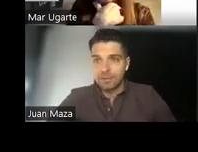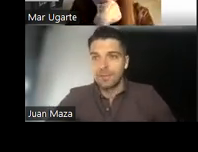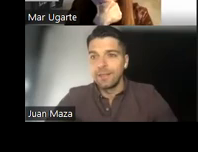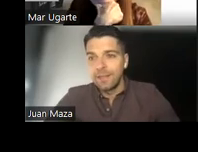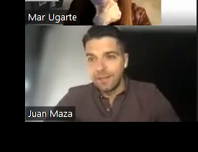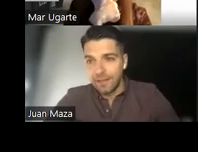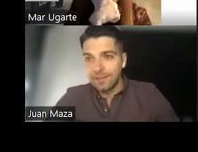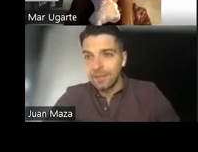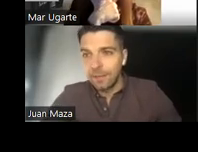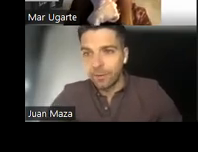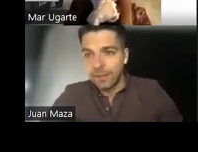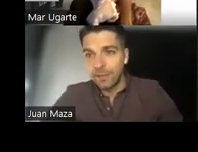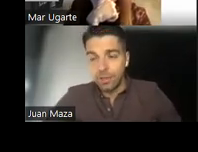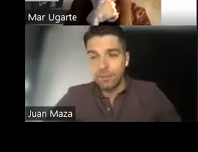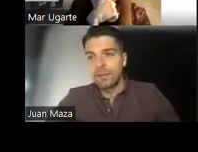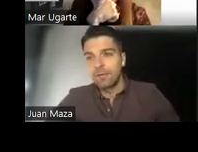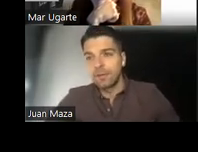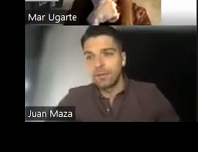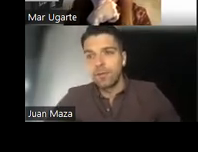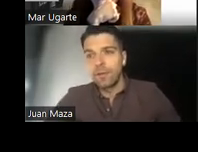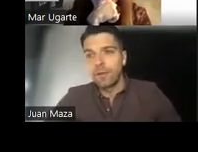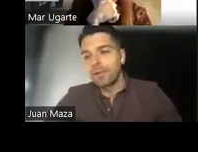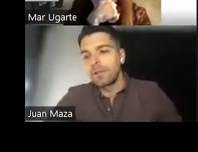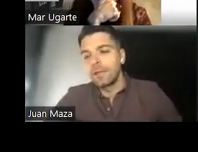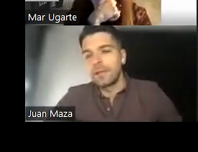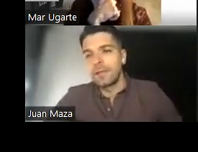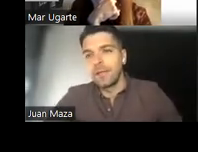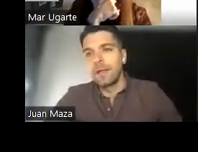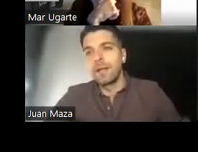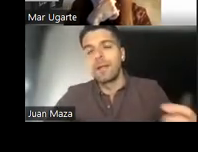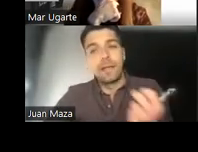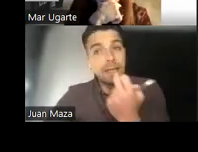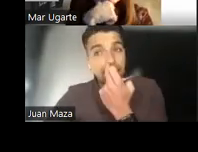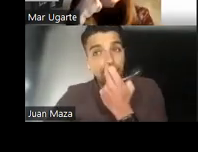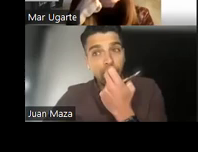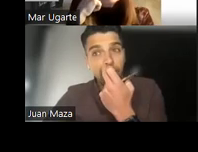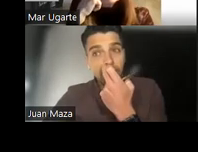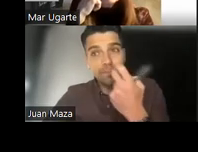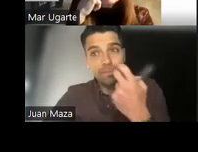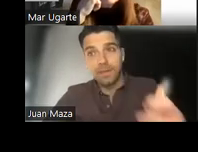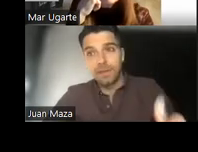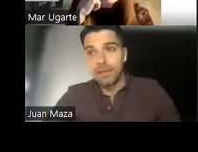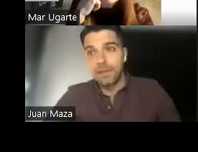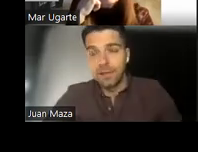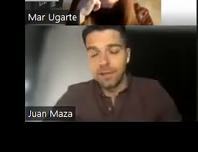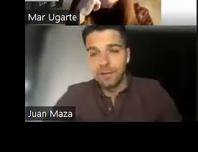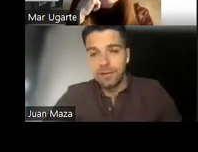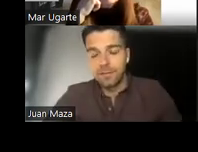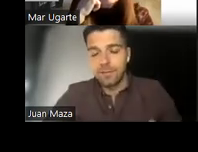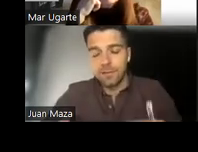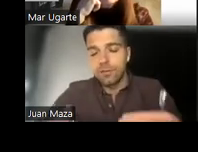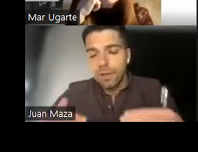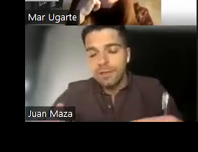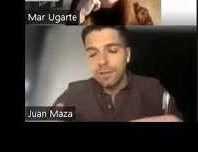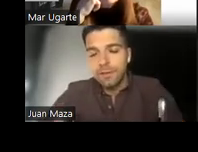es importante y ahora entenderéis por qué. No solamente el olfato, como decía Rubén, el encargado de...